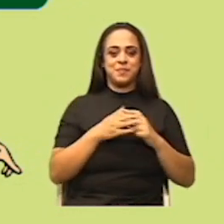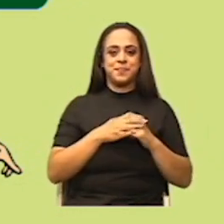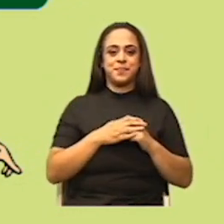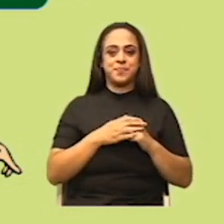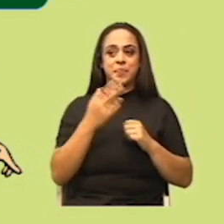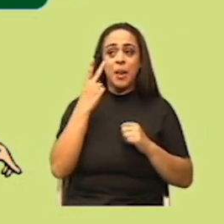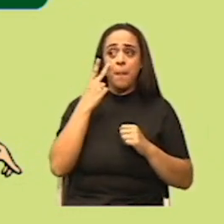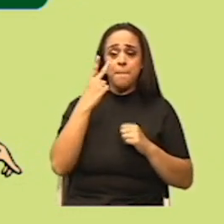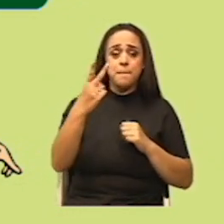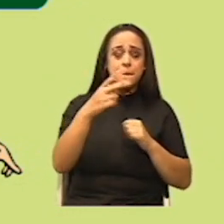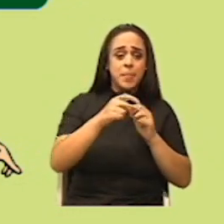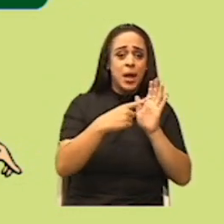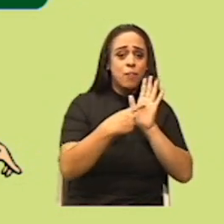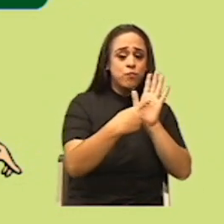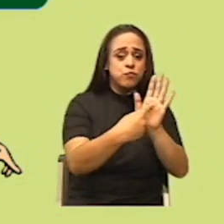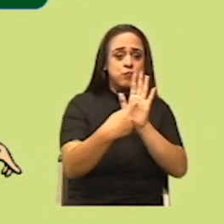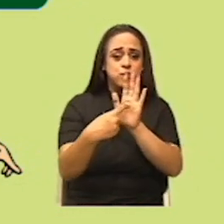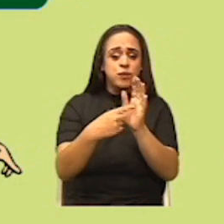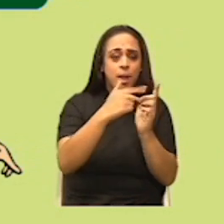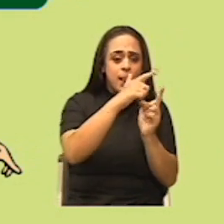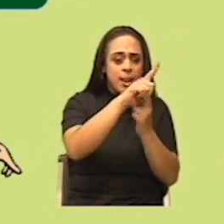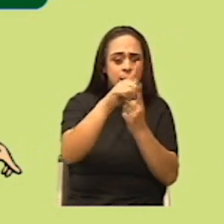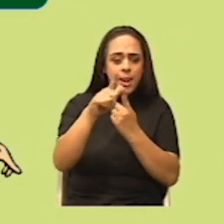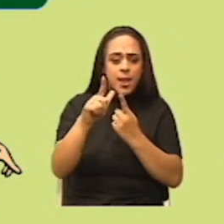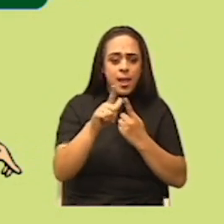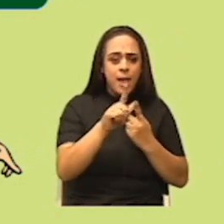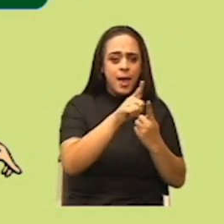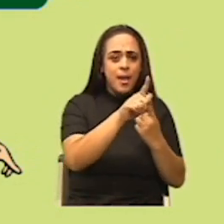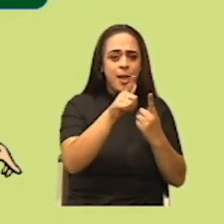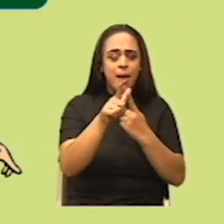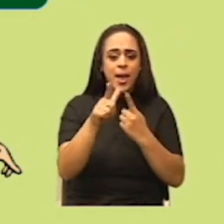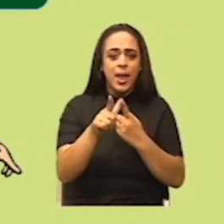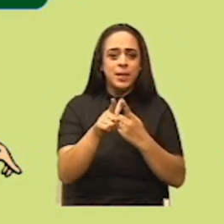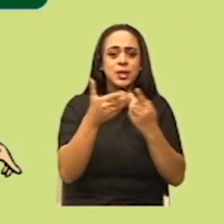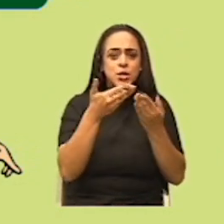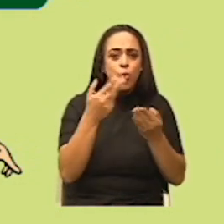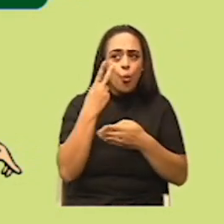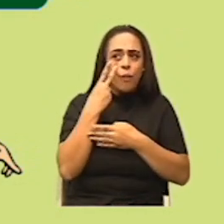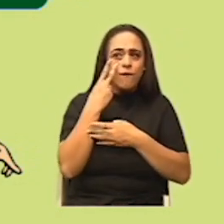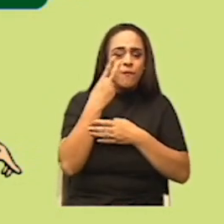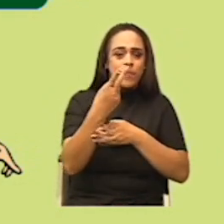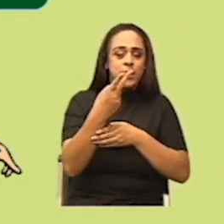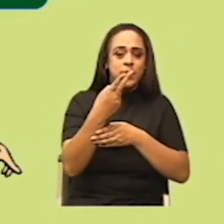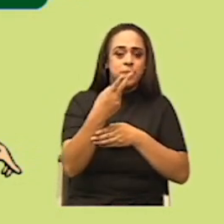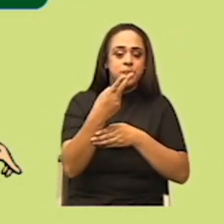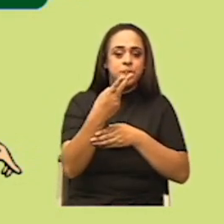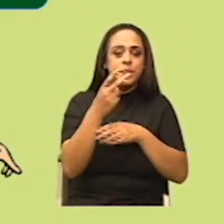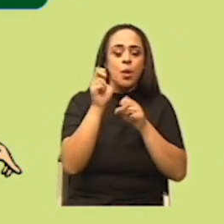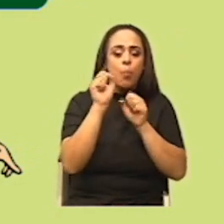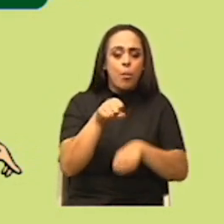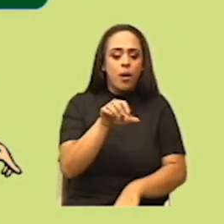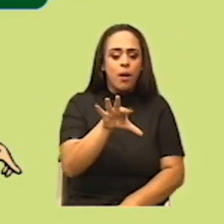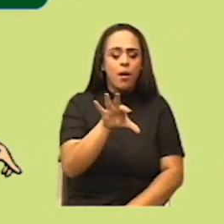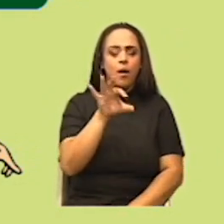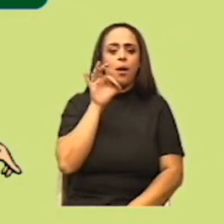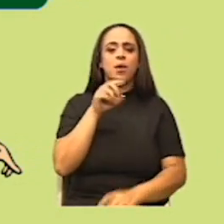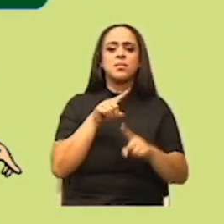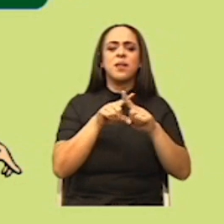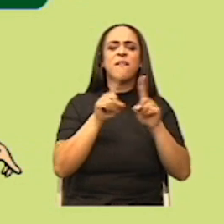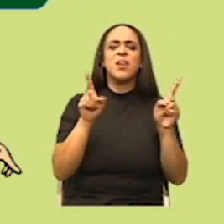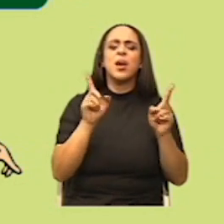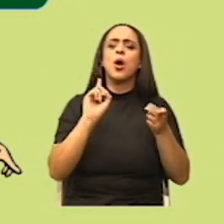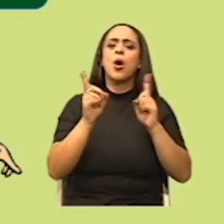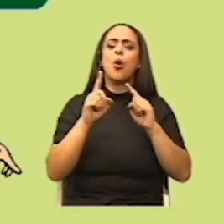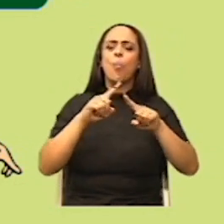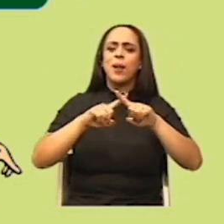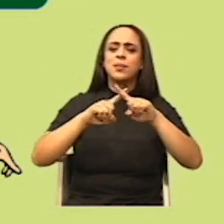representación de letras, de vectores que vemos en ese caso. Y podamos encontrar esa diferencia. ¿Cuál es